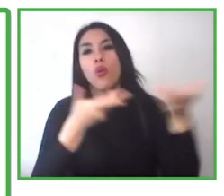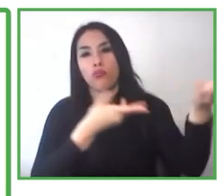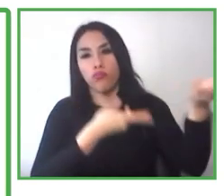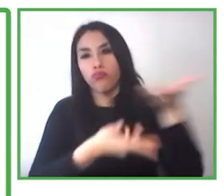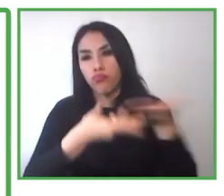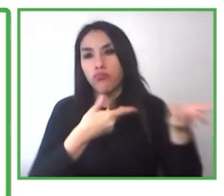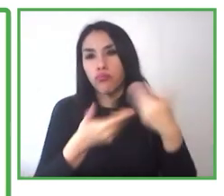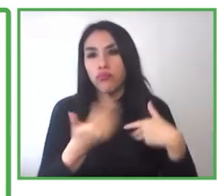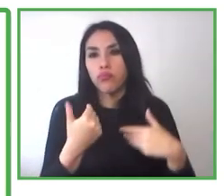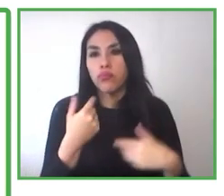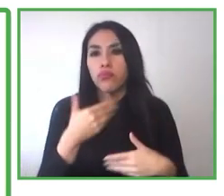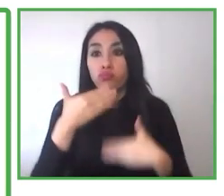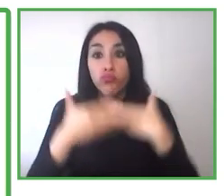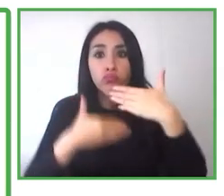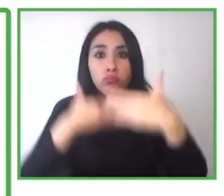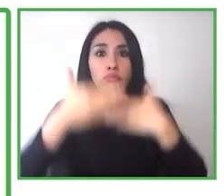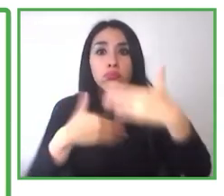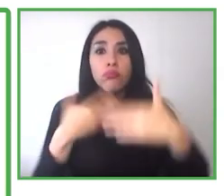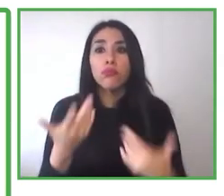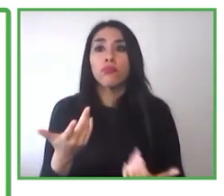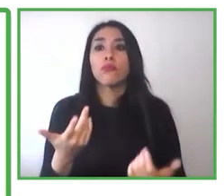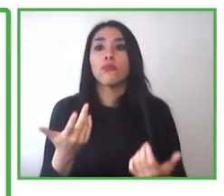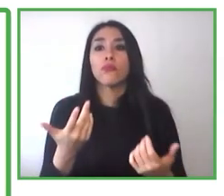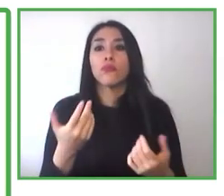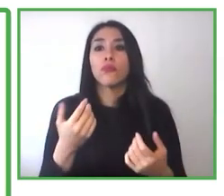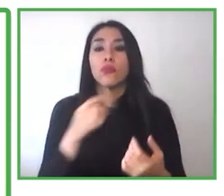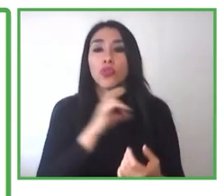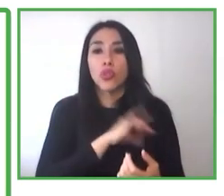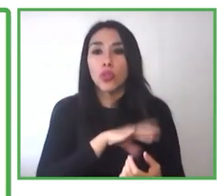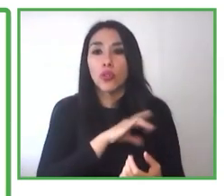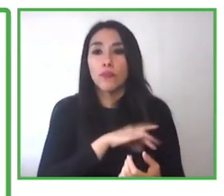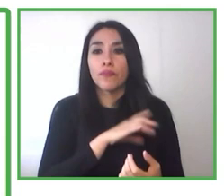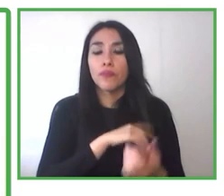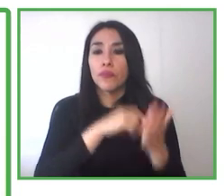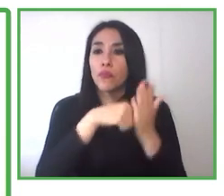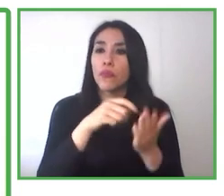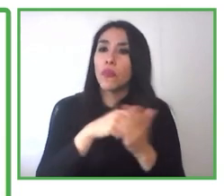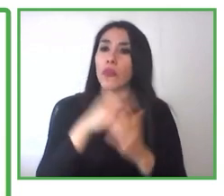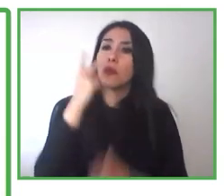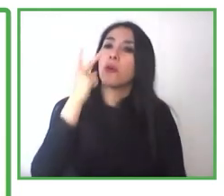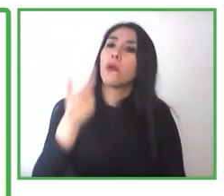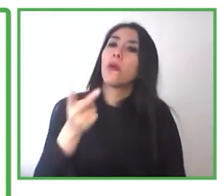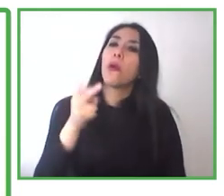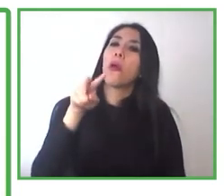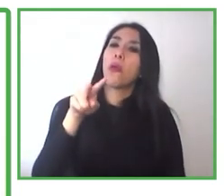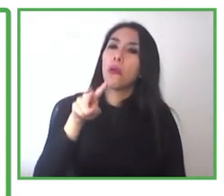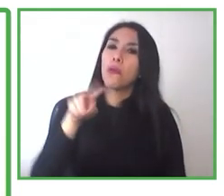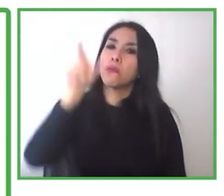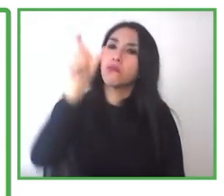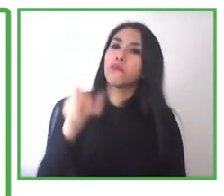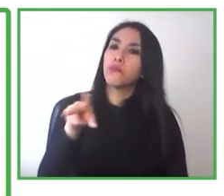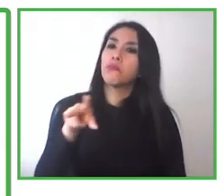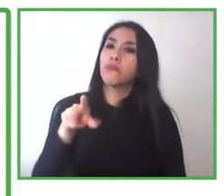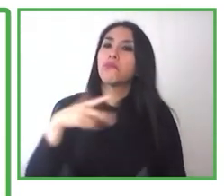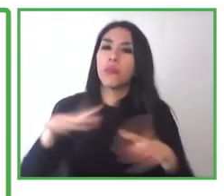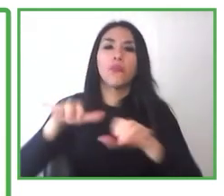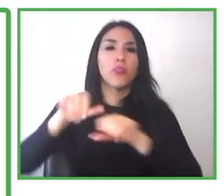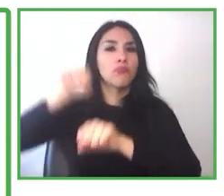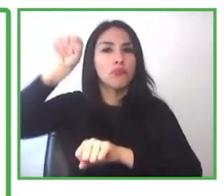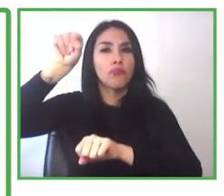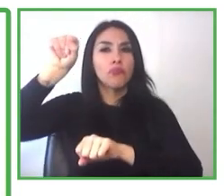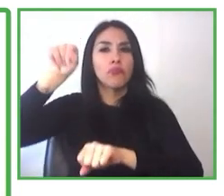reconoce y lo certifica como un juez, ¿cierto? Como una tercera parte que le permite a este joven poder demostrar